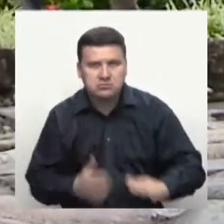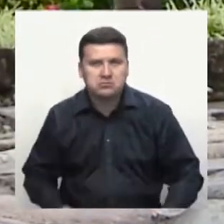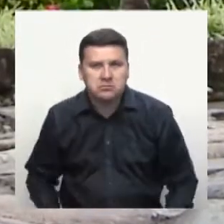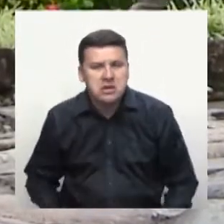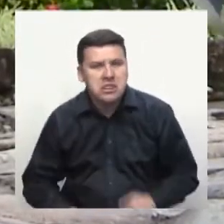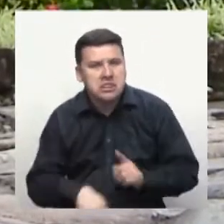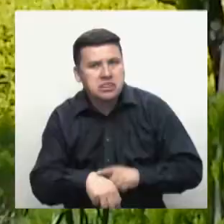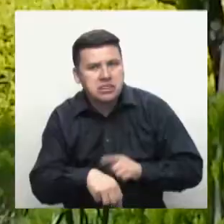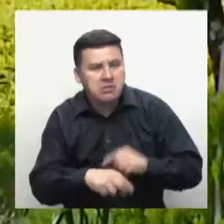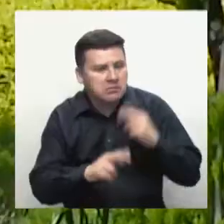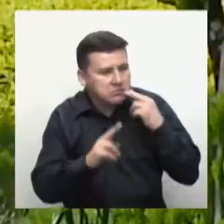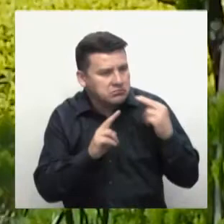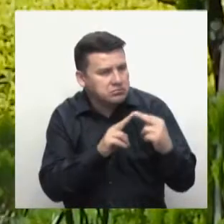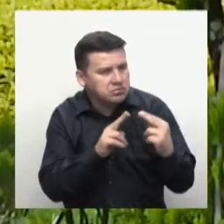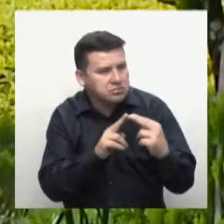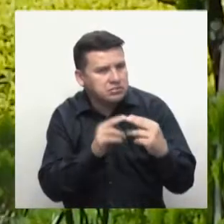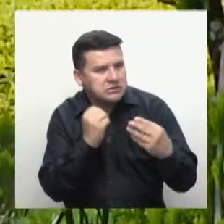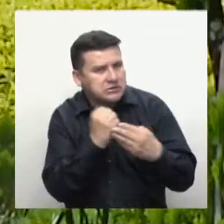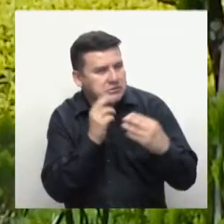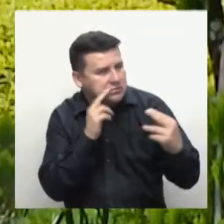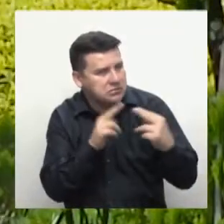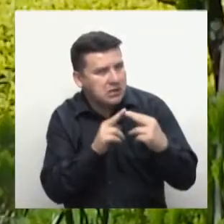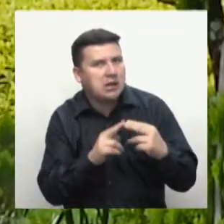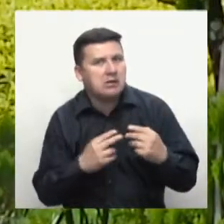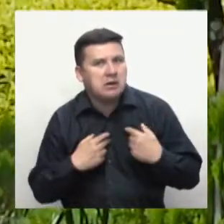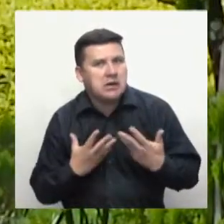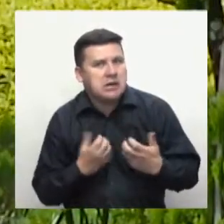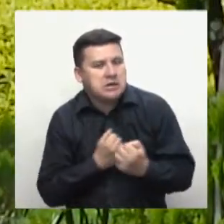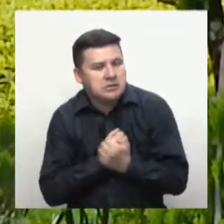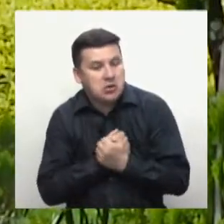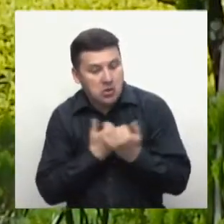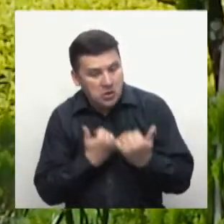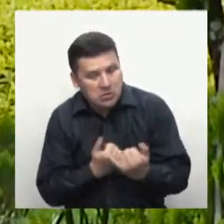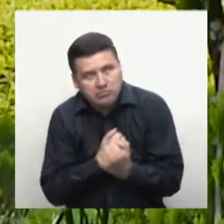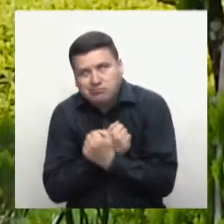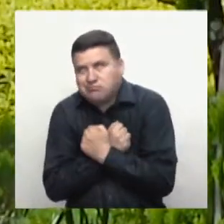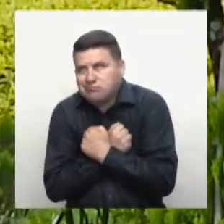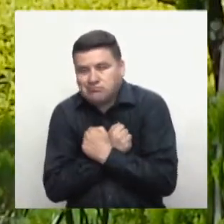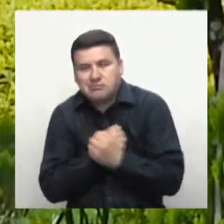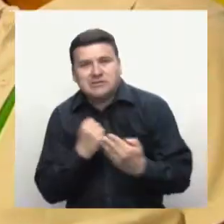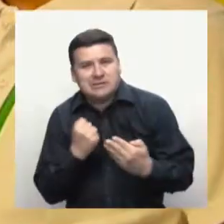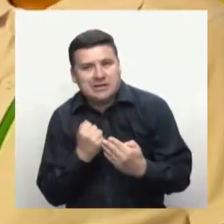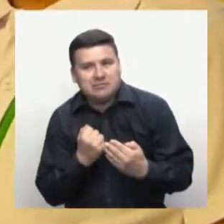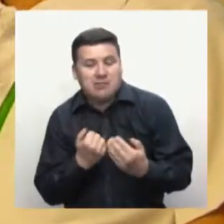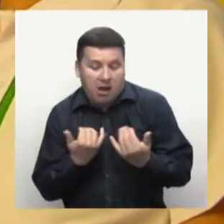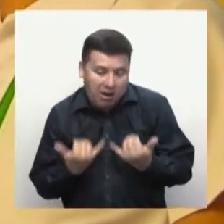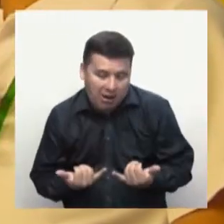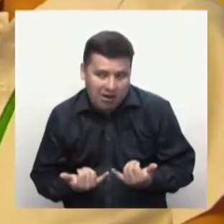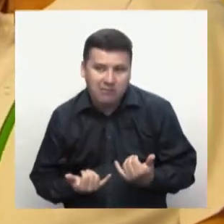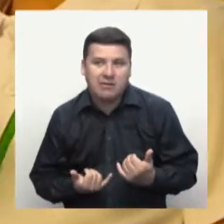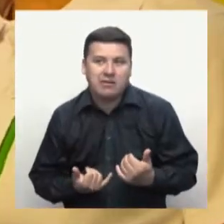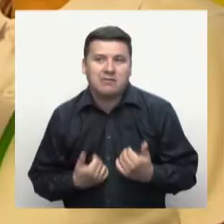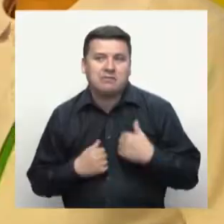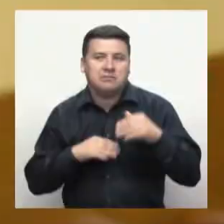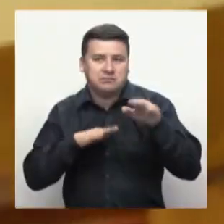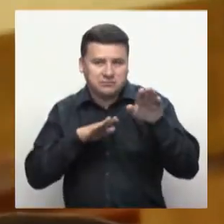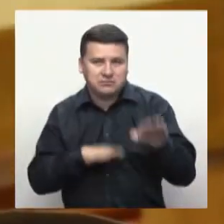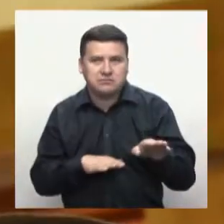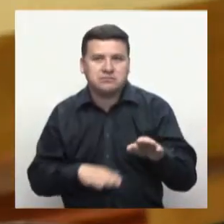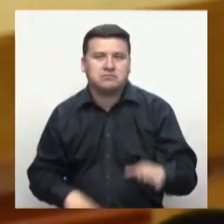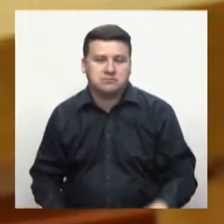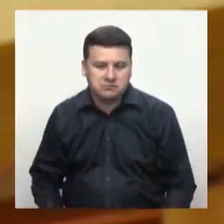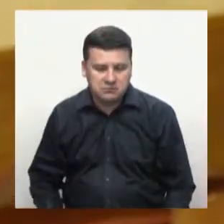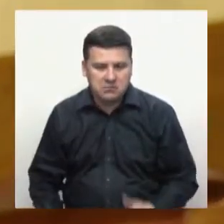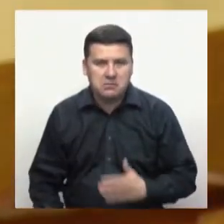equipos de cómputo. Fue pasando el tiempo y fui conociendo más el Sena. Fui queriéndolo más, el día de hoy lo amo. Y pues aquí estoy, soy un